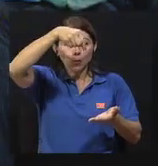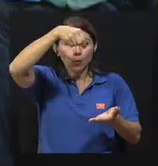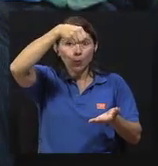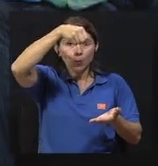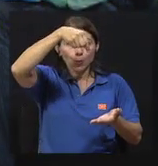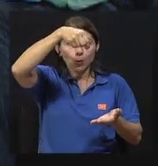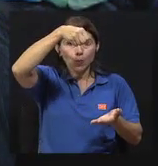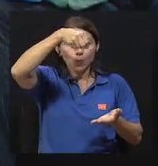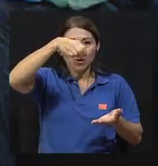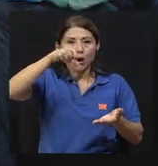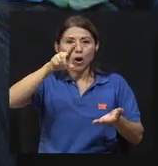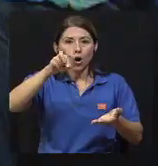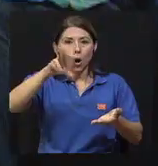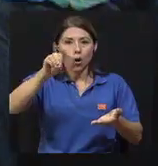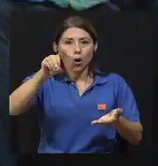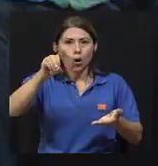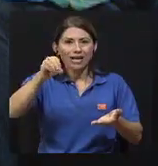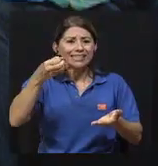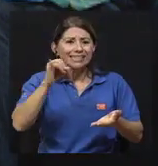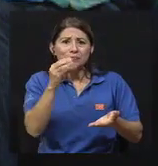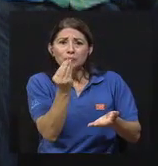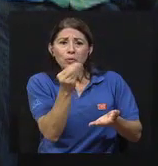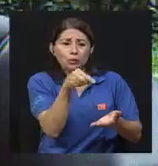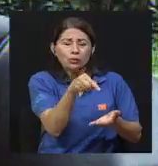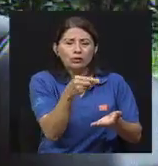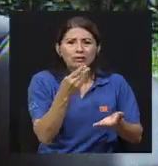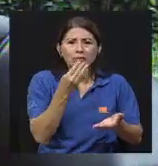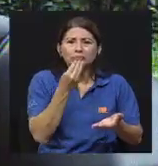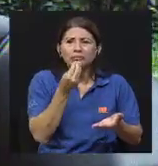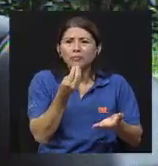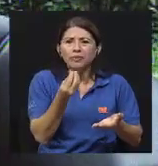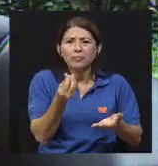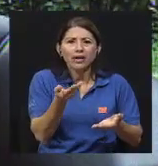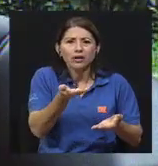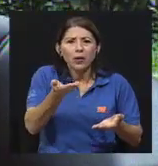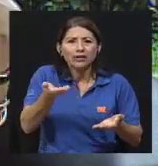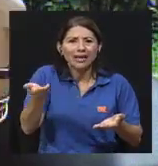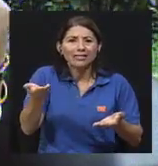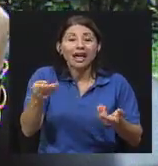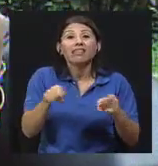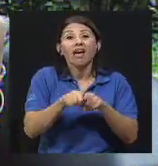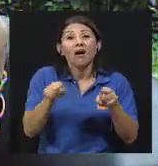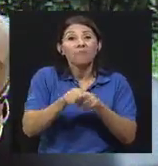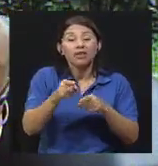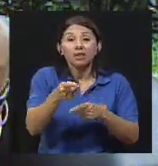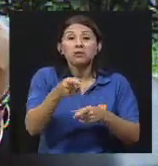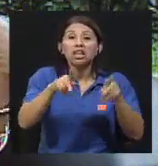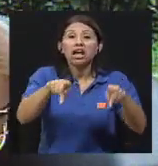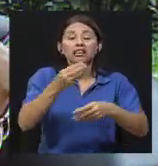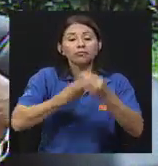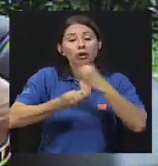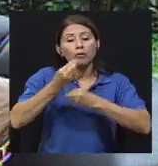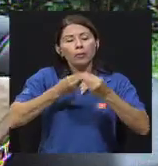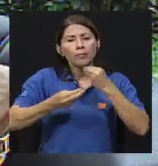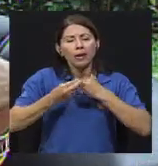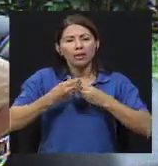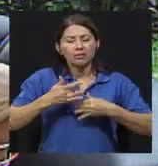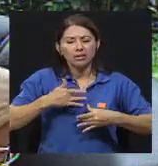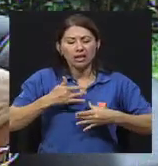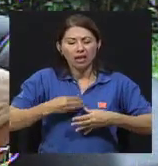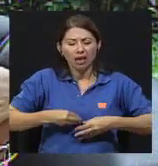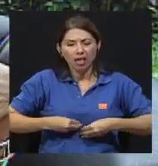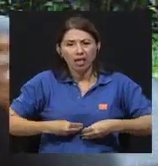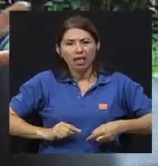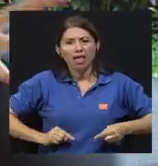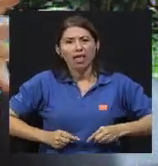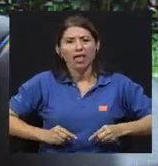problemas de sabor y, sobre todo, de que le hace daño a la mucosa intestinal. Entonces, la gente empieza a sentir que tiene